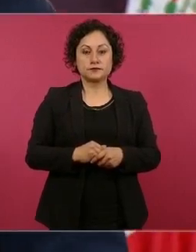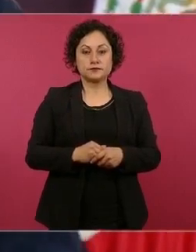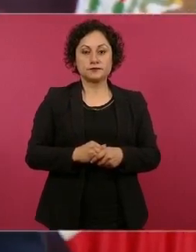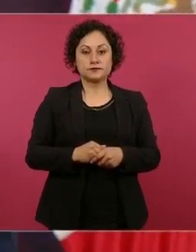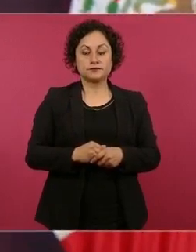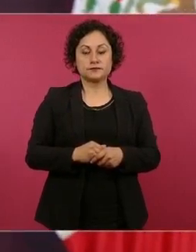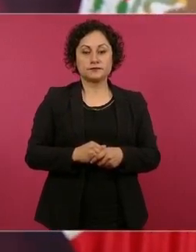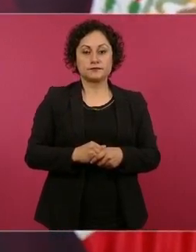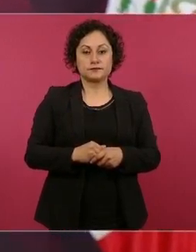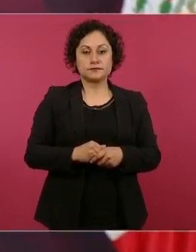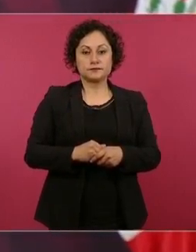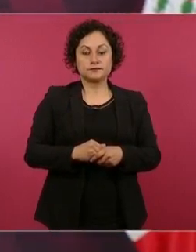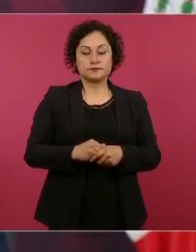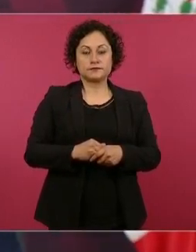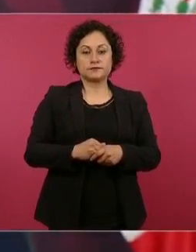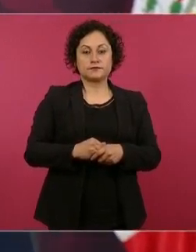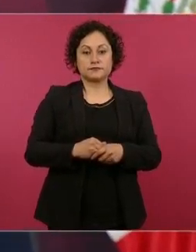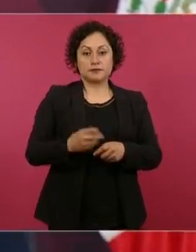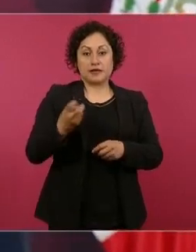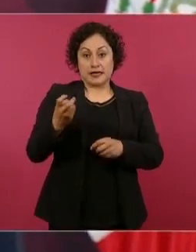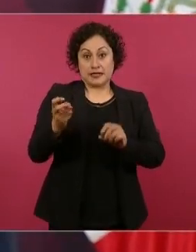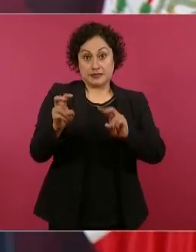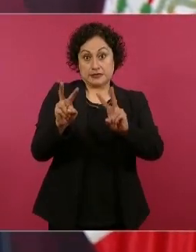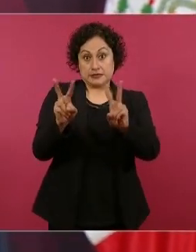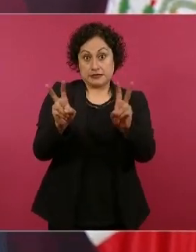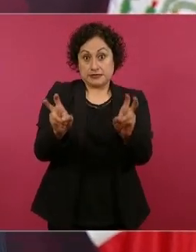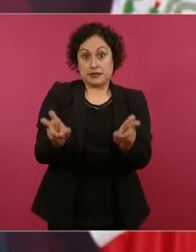justo,